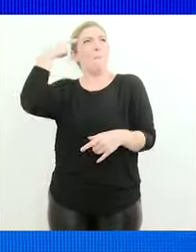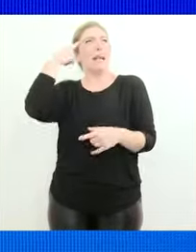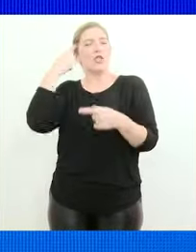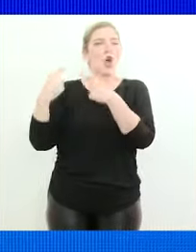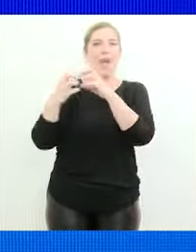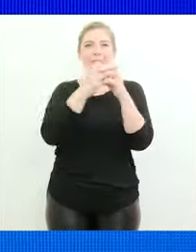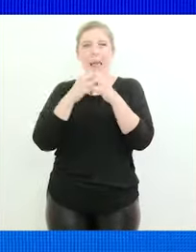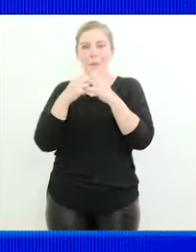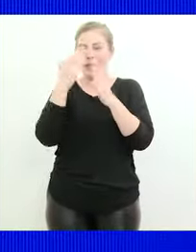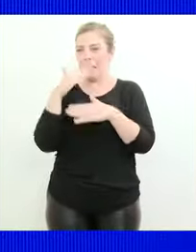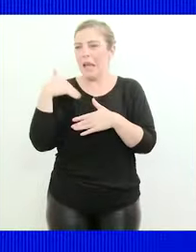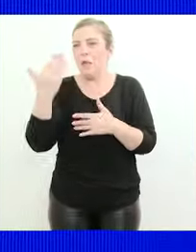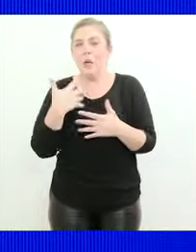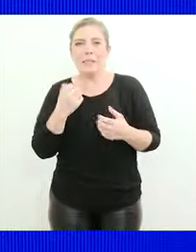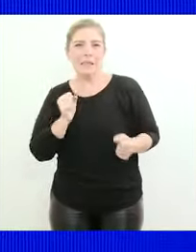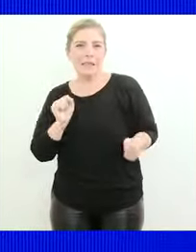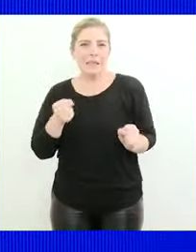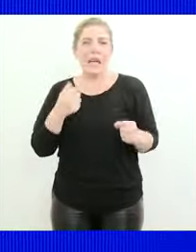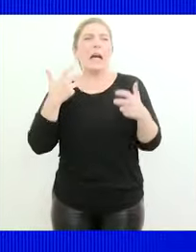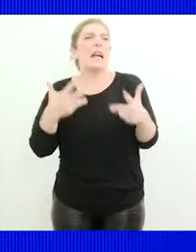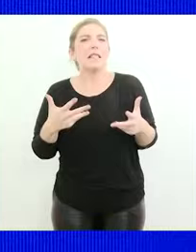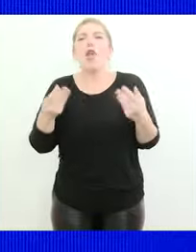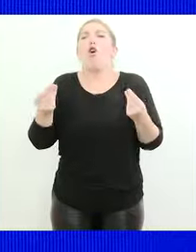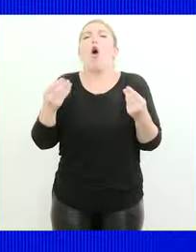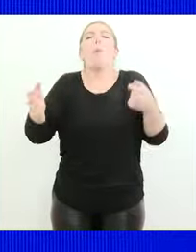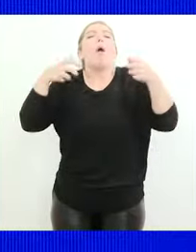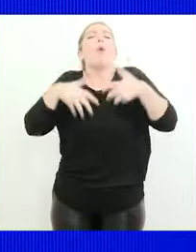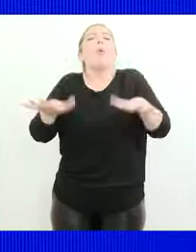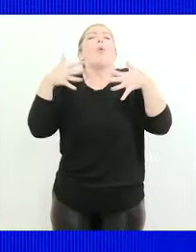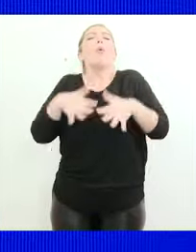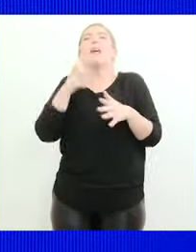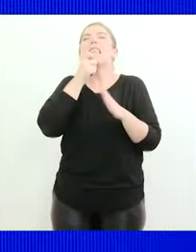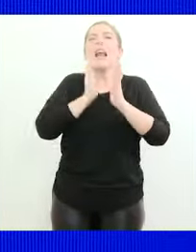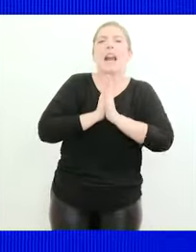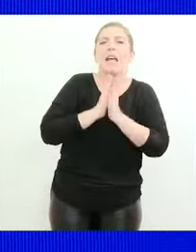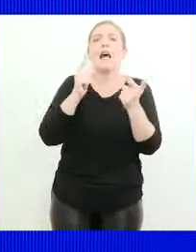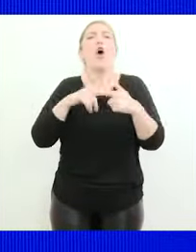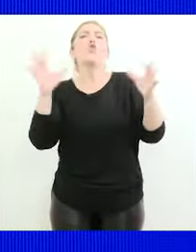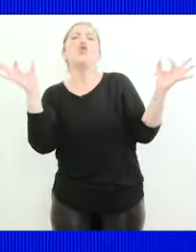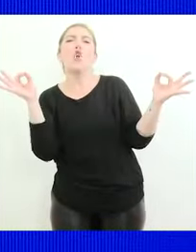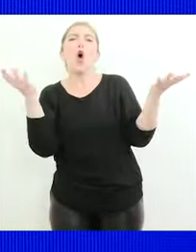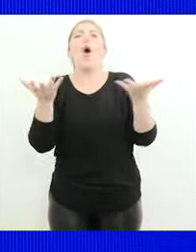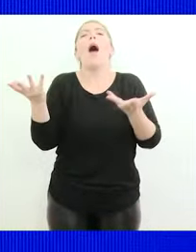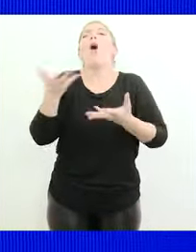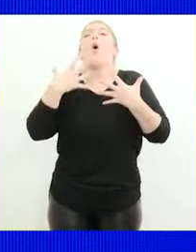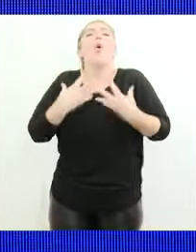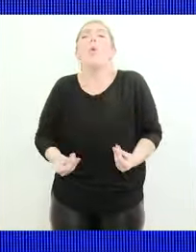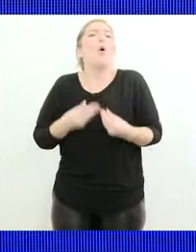tensionado y cansado. Bueno, ¿cómo hace para descargar todo eso? ¿Si reza? ¿Si hace yoga? Bueno, ¿cuáles son sus tips